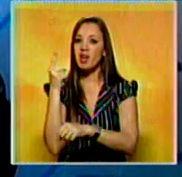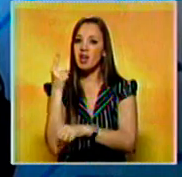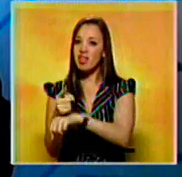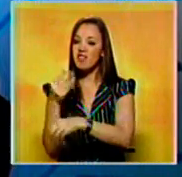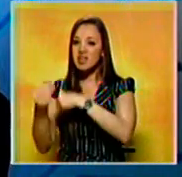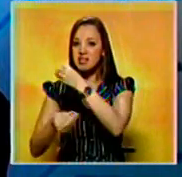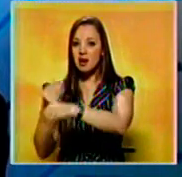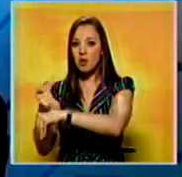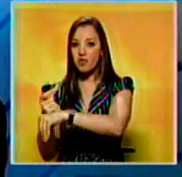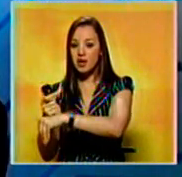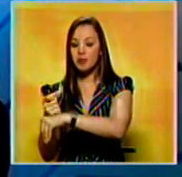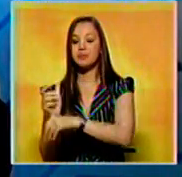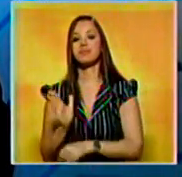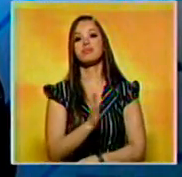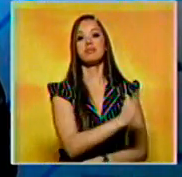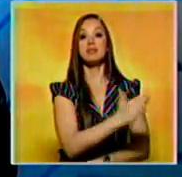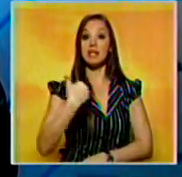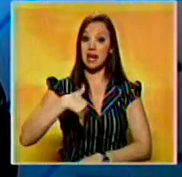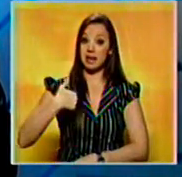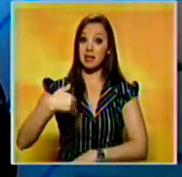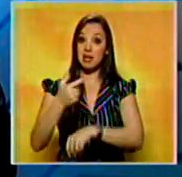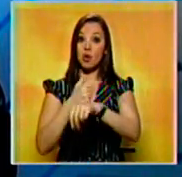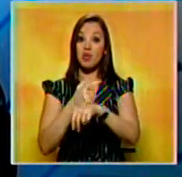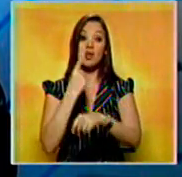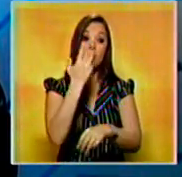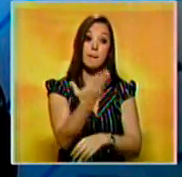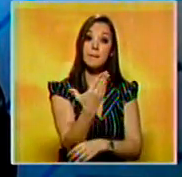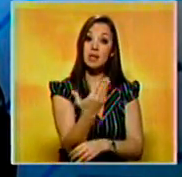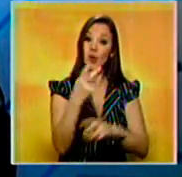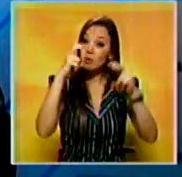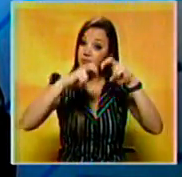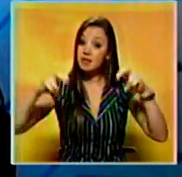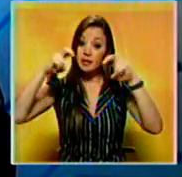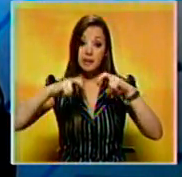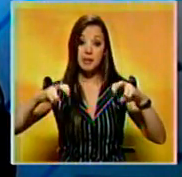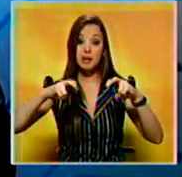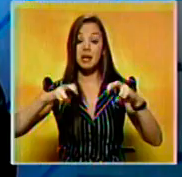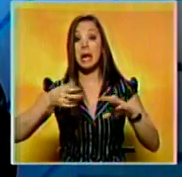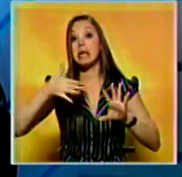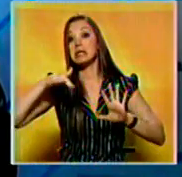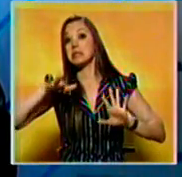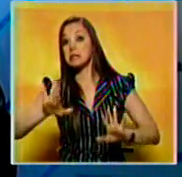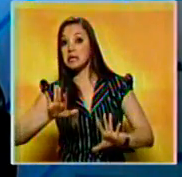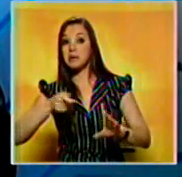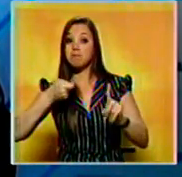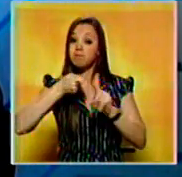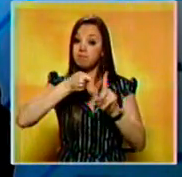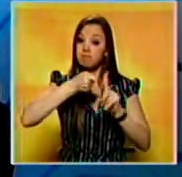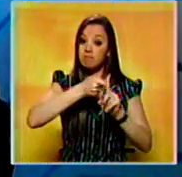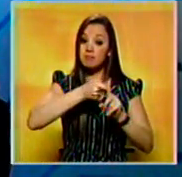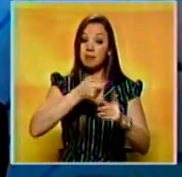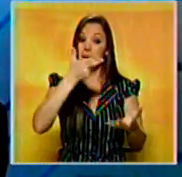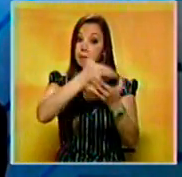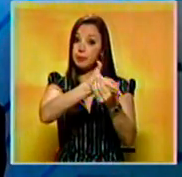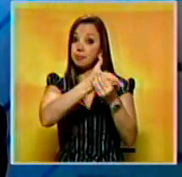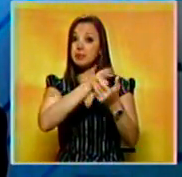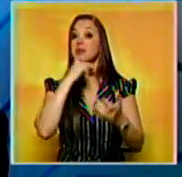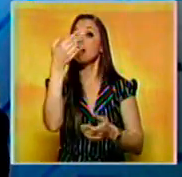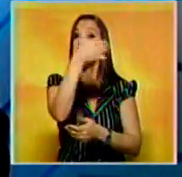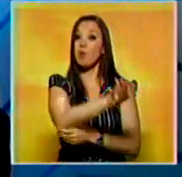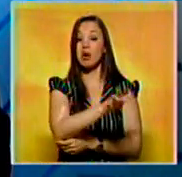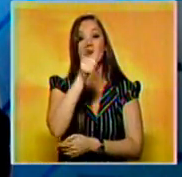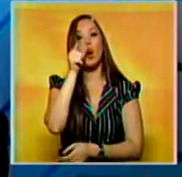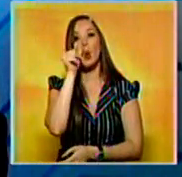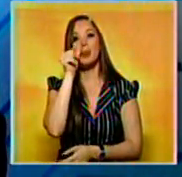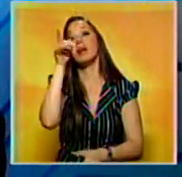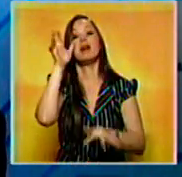El gobierno argentino pidió investigar hasta las últimas consecuencias si hubo presión o extorsión para causar la muerte de Alberto Nisman,